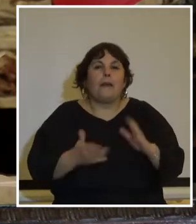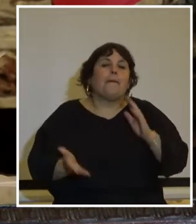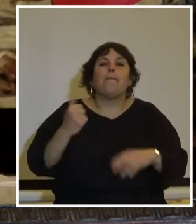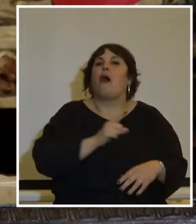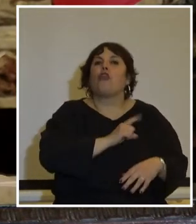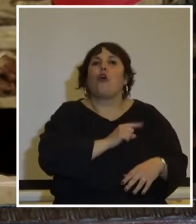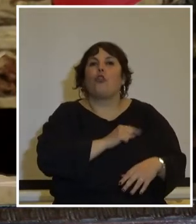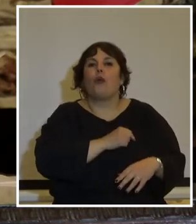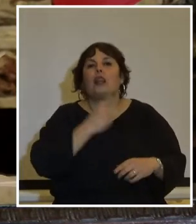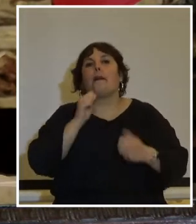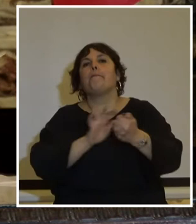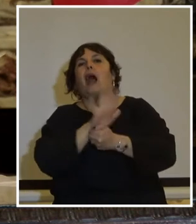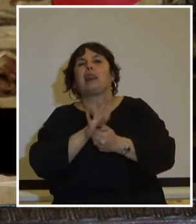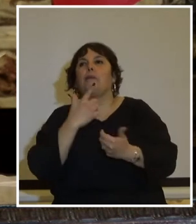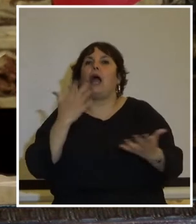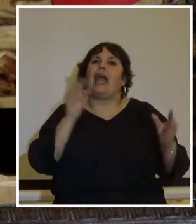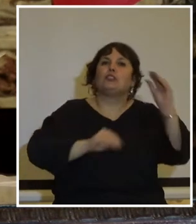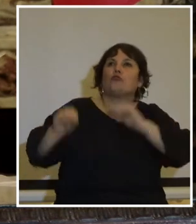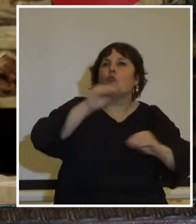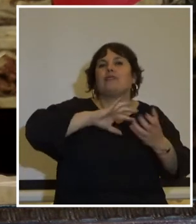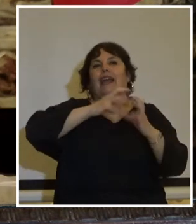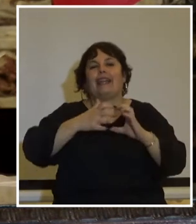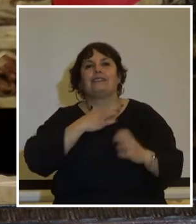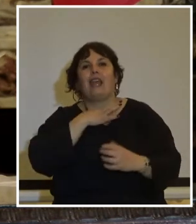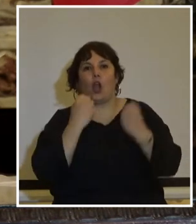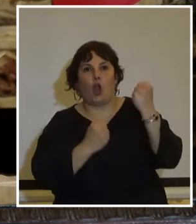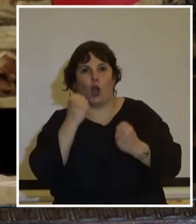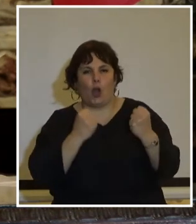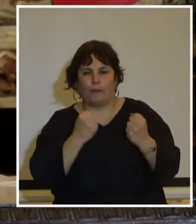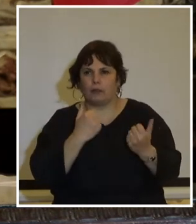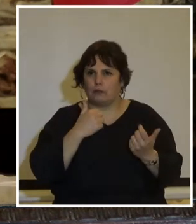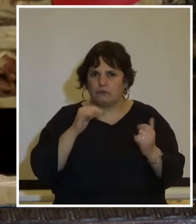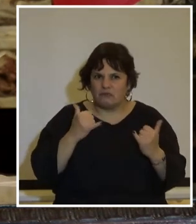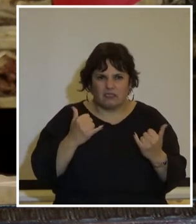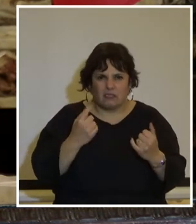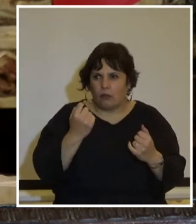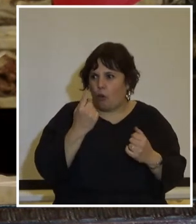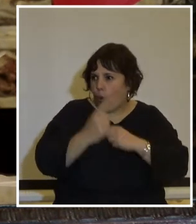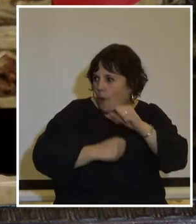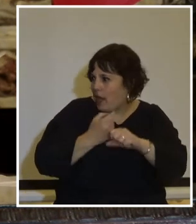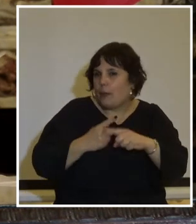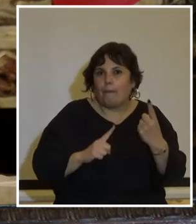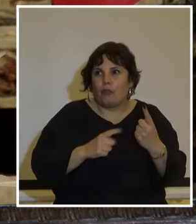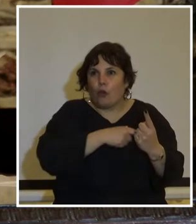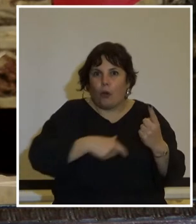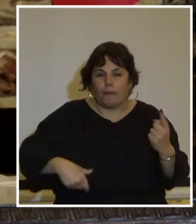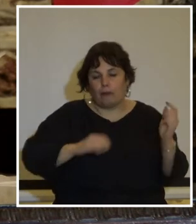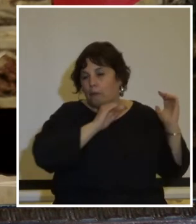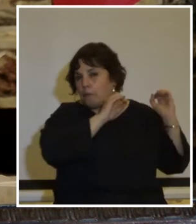duele que se use la pandemia como excusa de la crisis económica que desencadenaron en tan solo un año y medio de gobierno